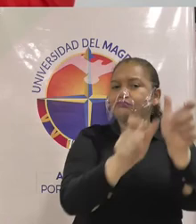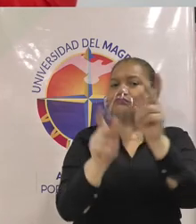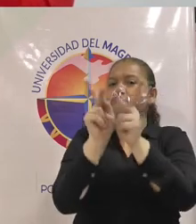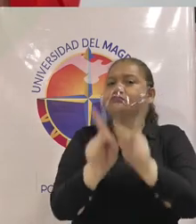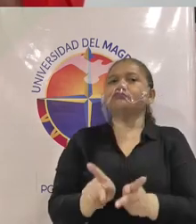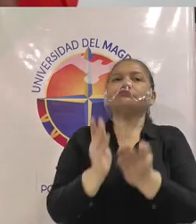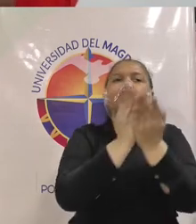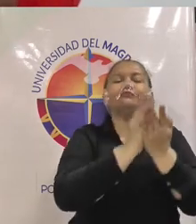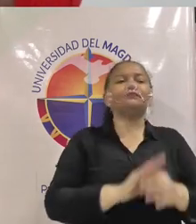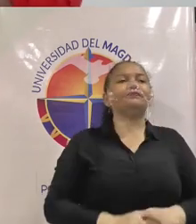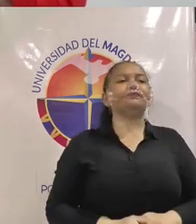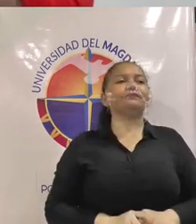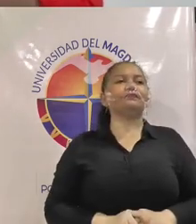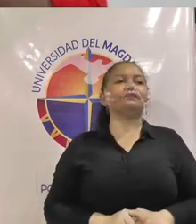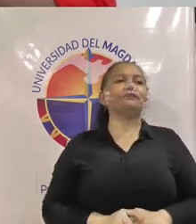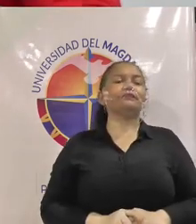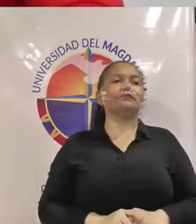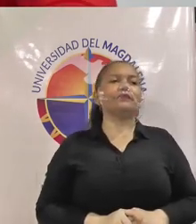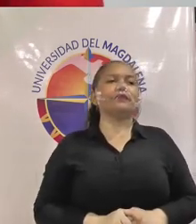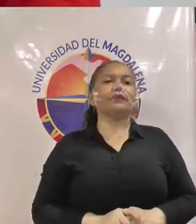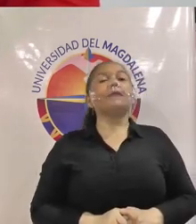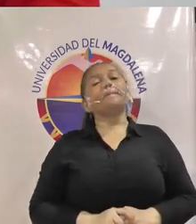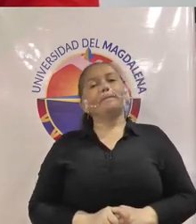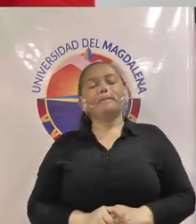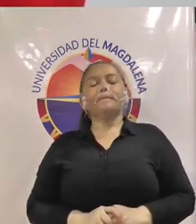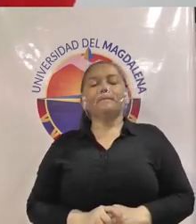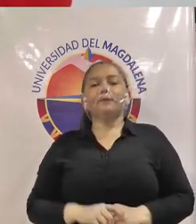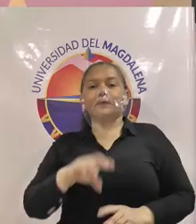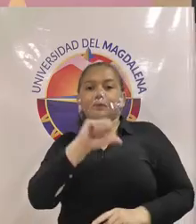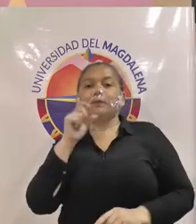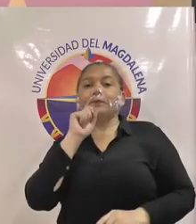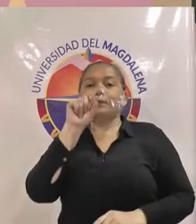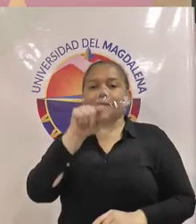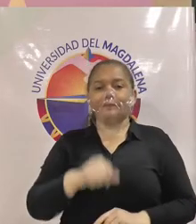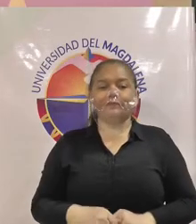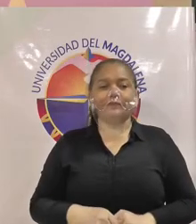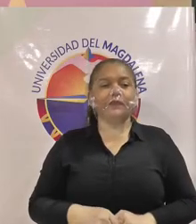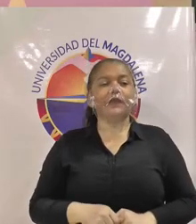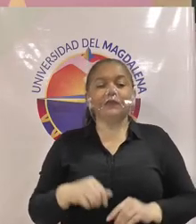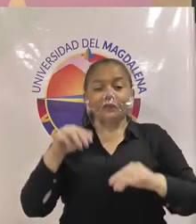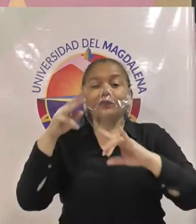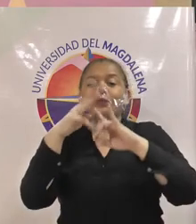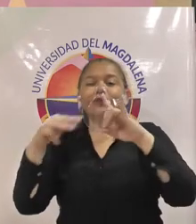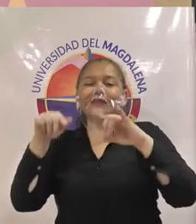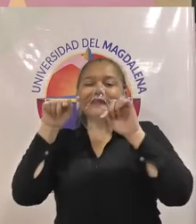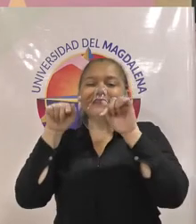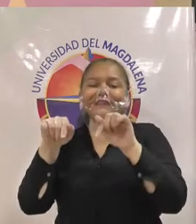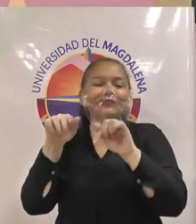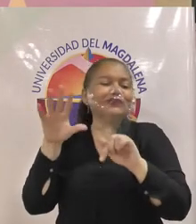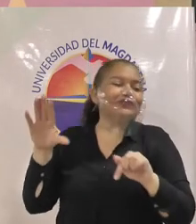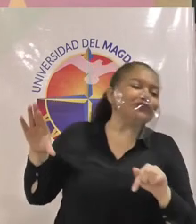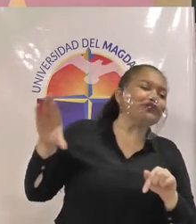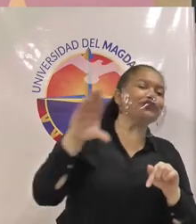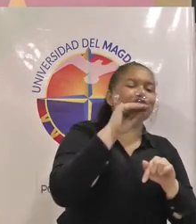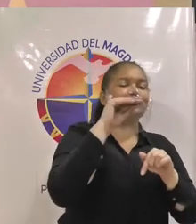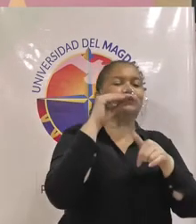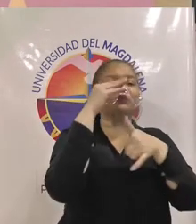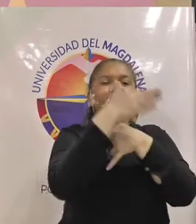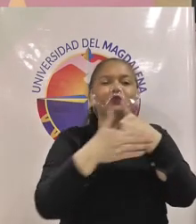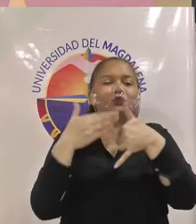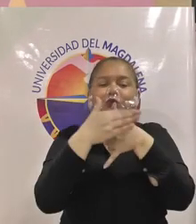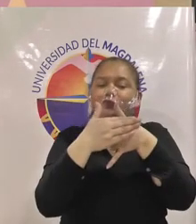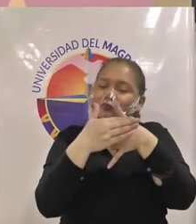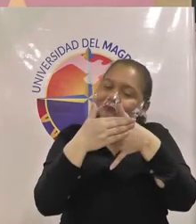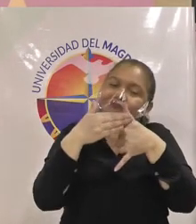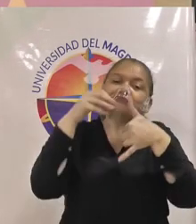si el alma mater es del pueblo colombiano como logramos que accedan el mayor número